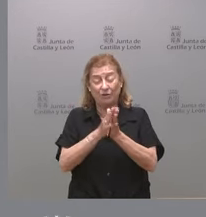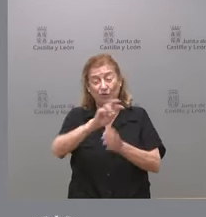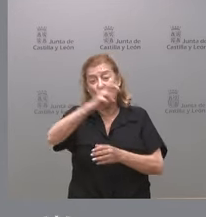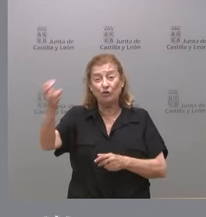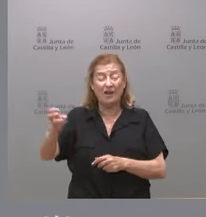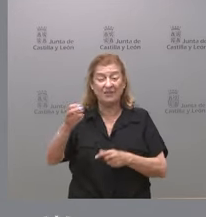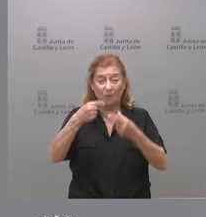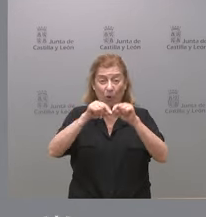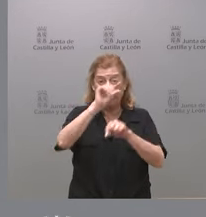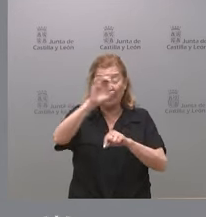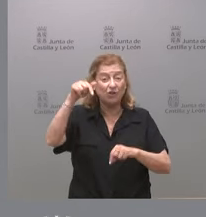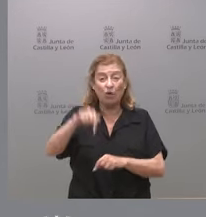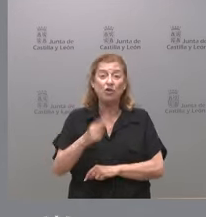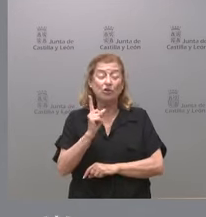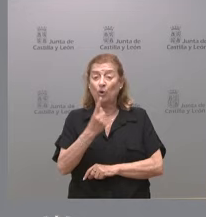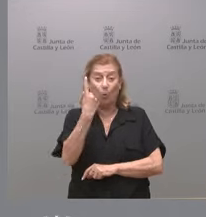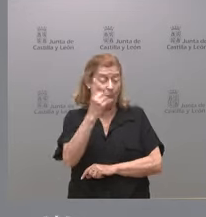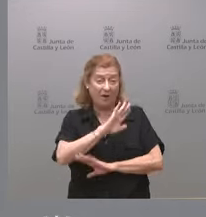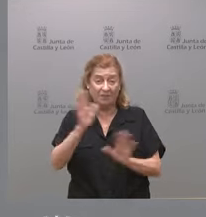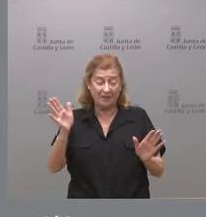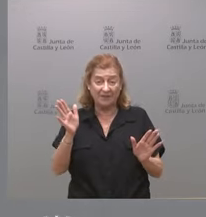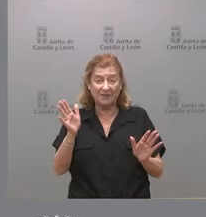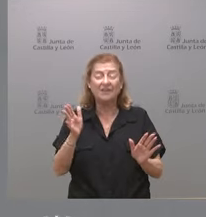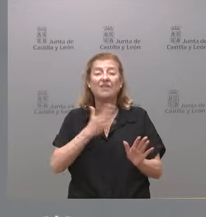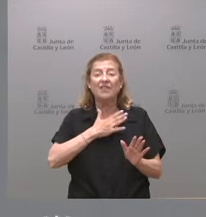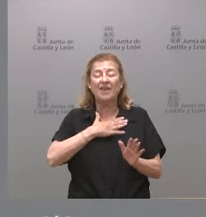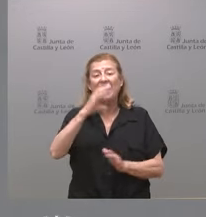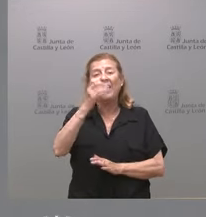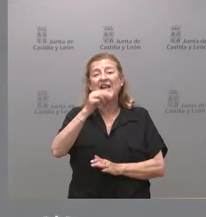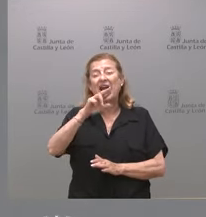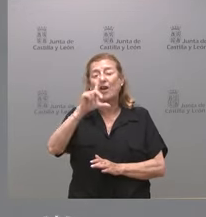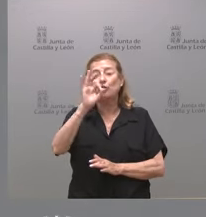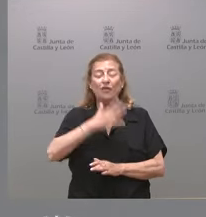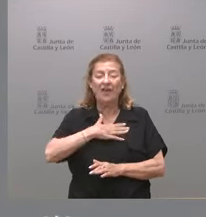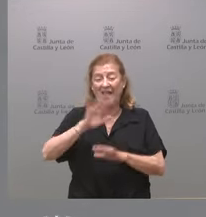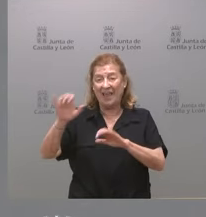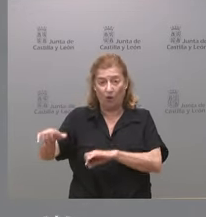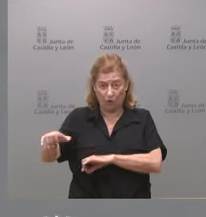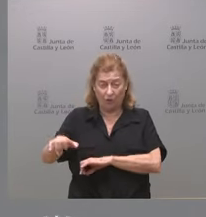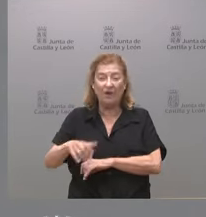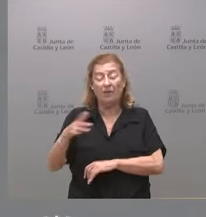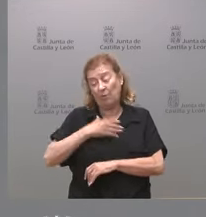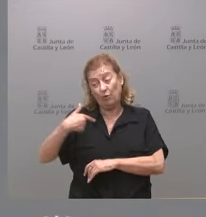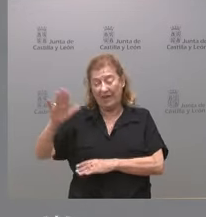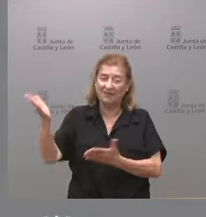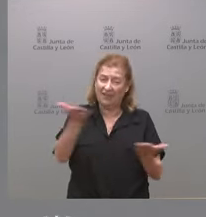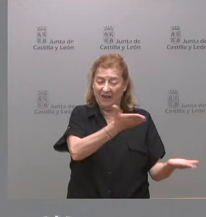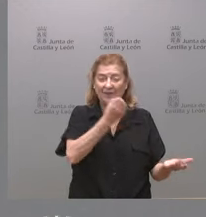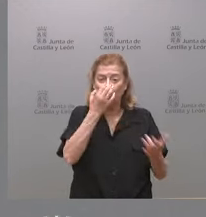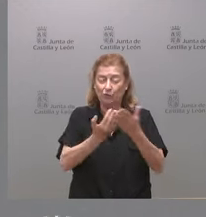provincias hoy solo tenemos una intervención que es la de Carlos Domínguez de ILEON cuando quieras Carlos adelante buenos días